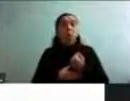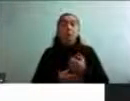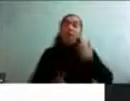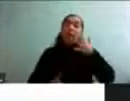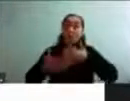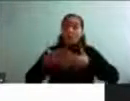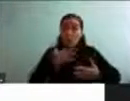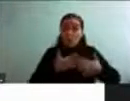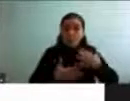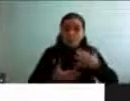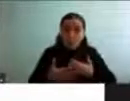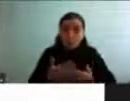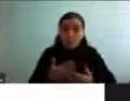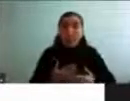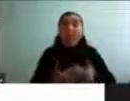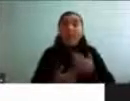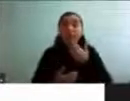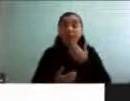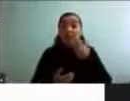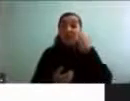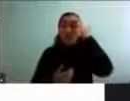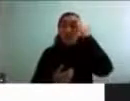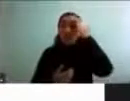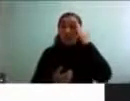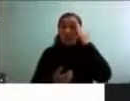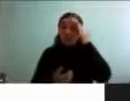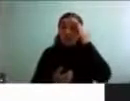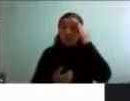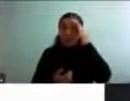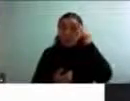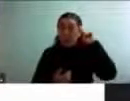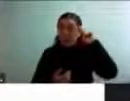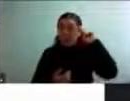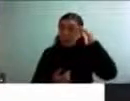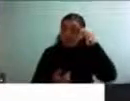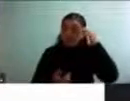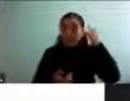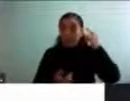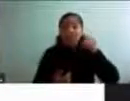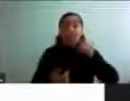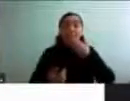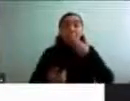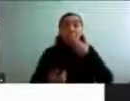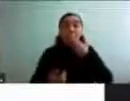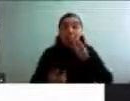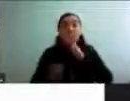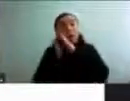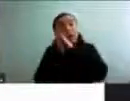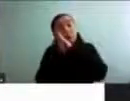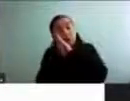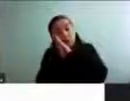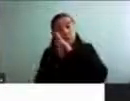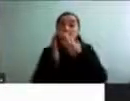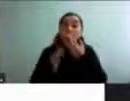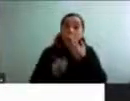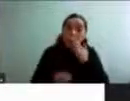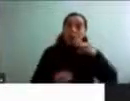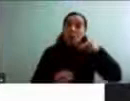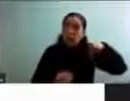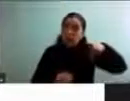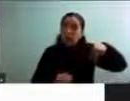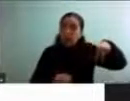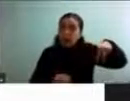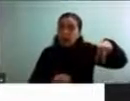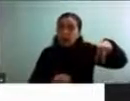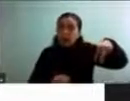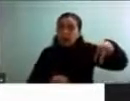la demencia. Mejora la calidad del sueño, mejora la velocidad de caminar. O sea, en resumen, tu funcionalidad se puede ver